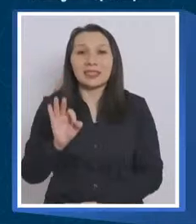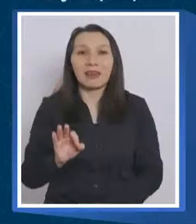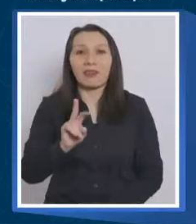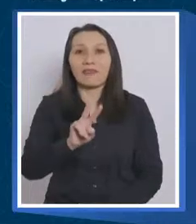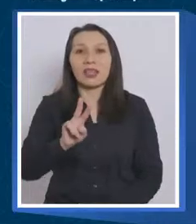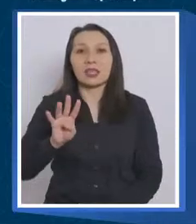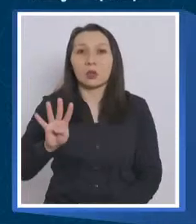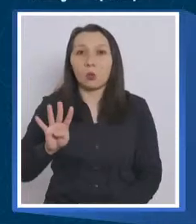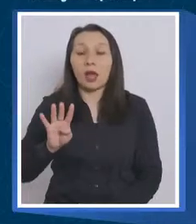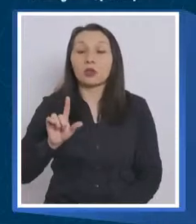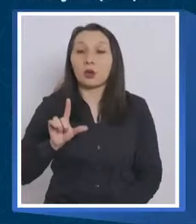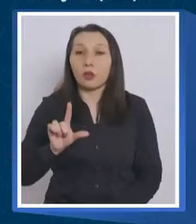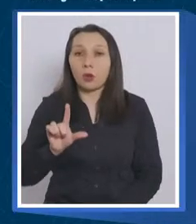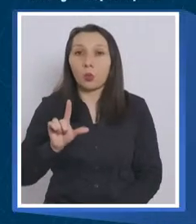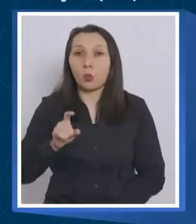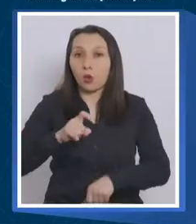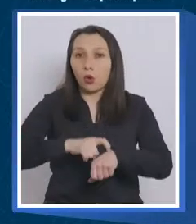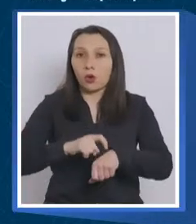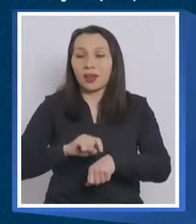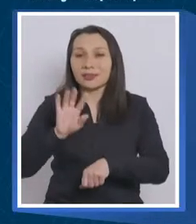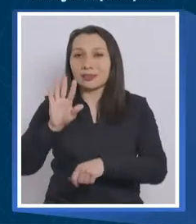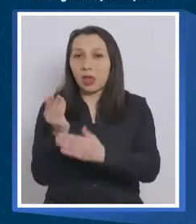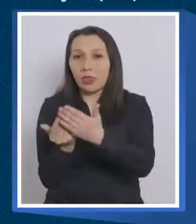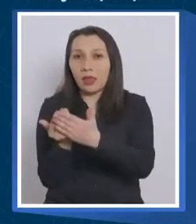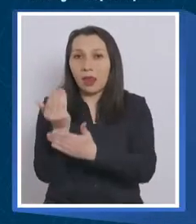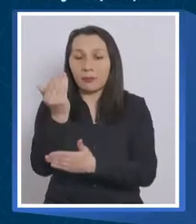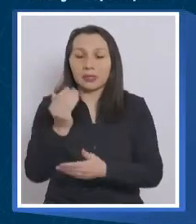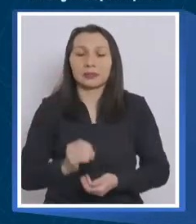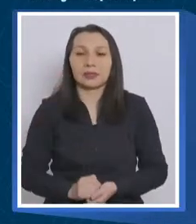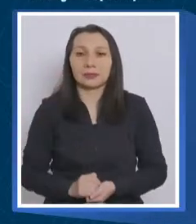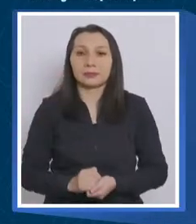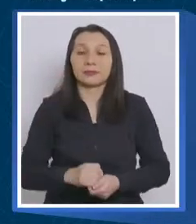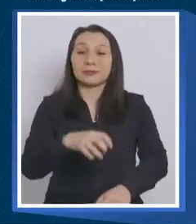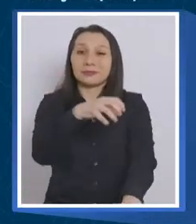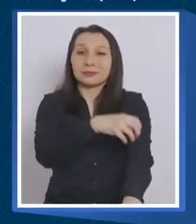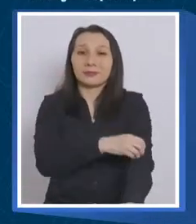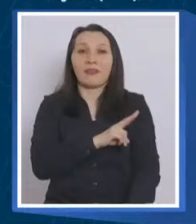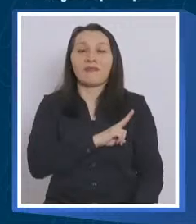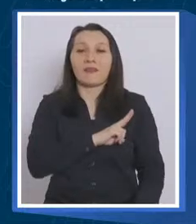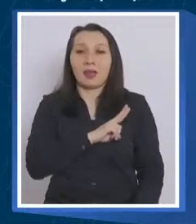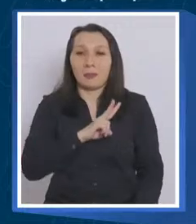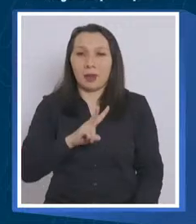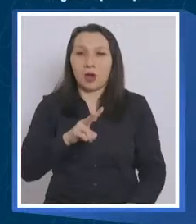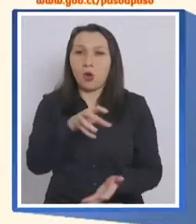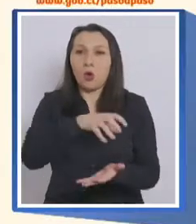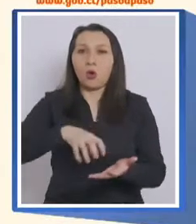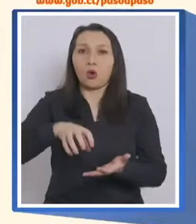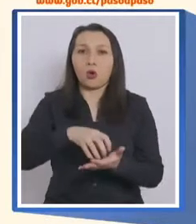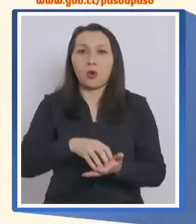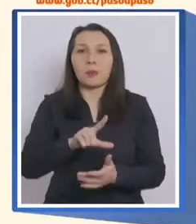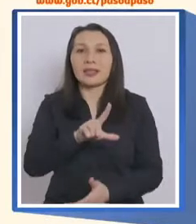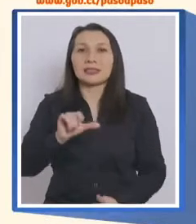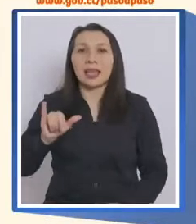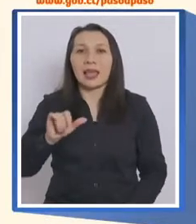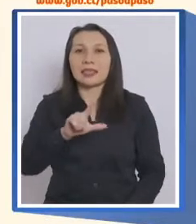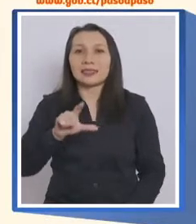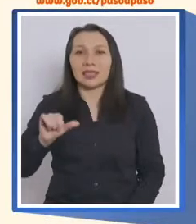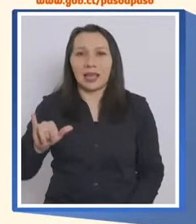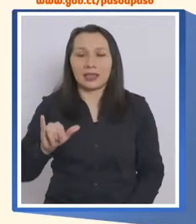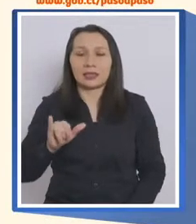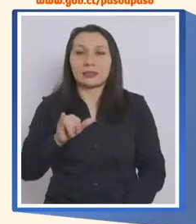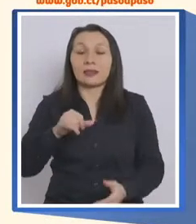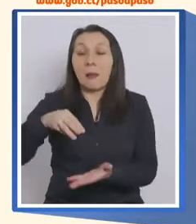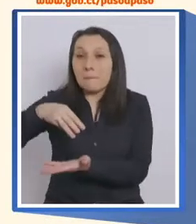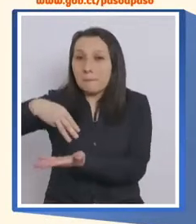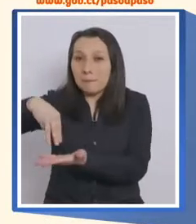24 de julio a las 5 de la mañana en la región de Valparaíso, la comuna de Yayay, en la región